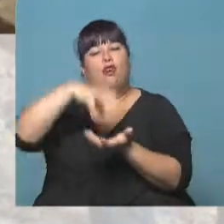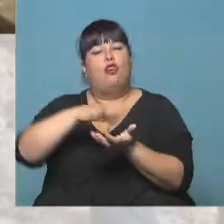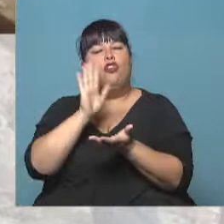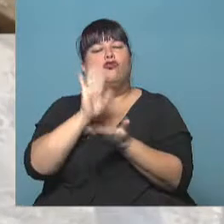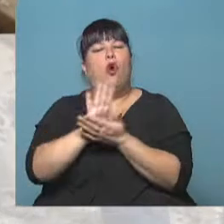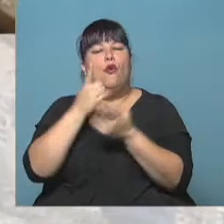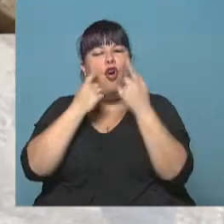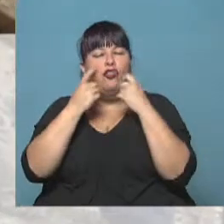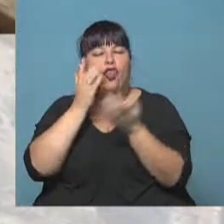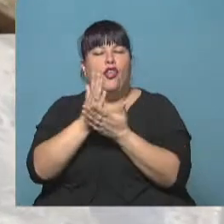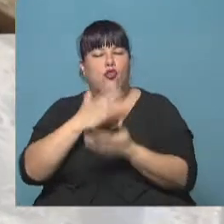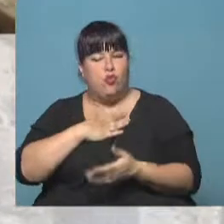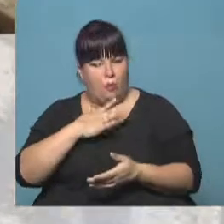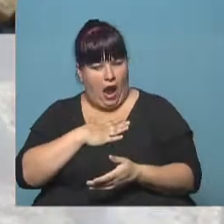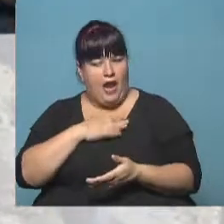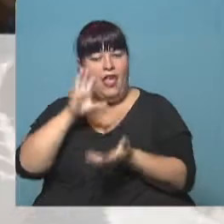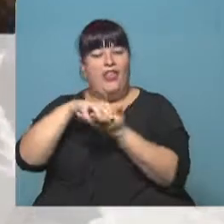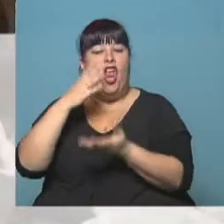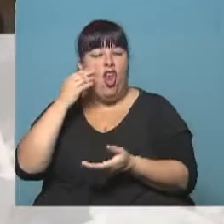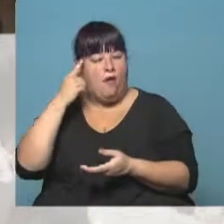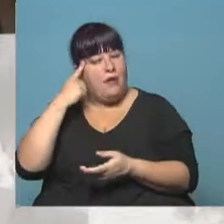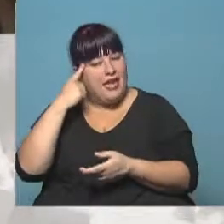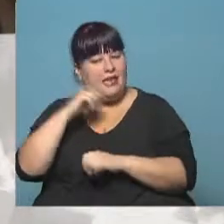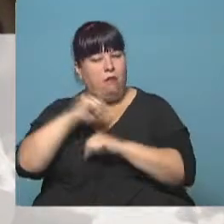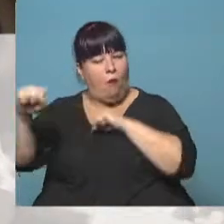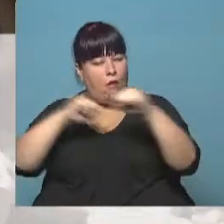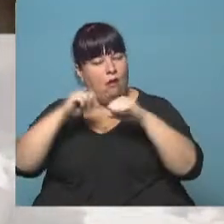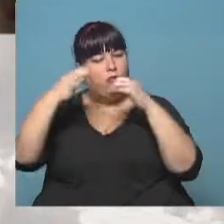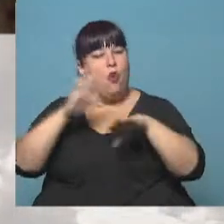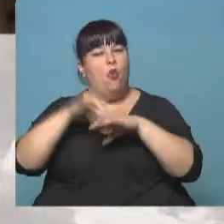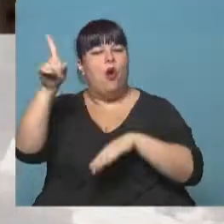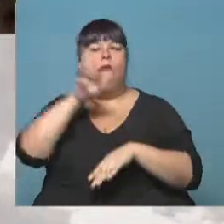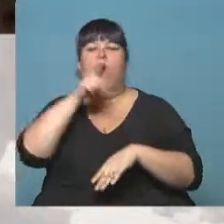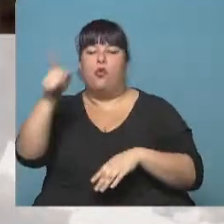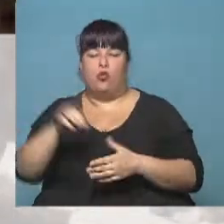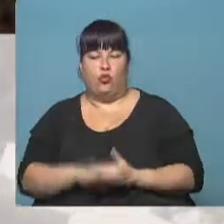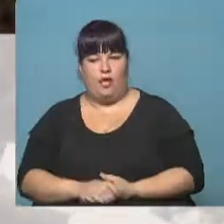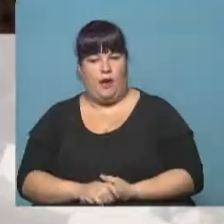Observatorio de Derechos Humanos con sede en Londres cree que los bombardeos fueron de Rusia. Ataques aéreos.